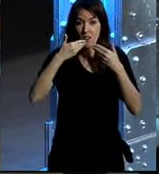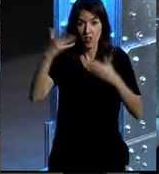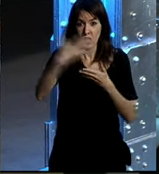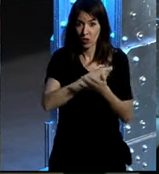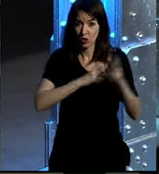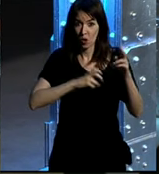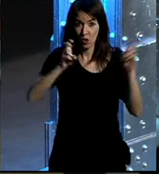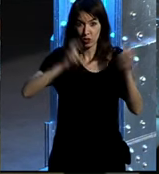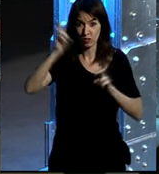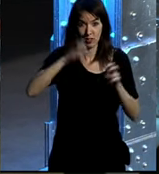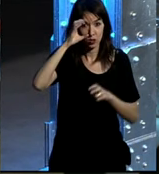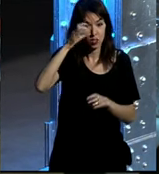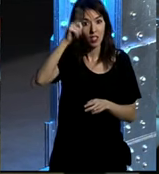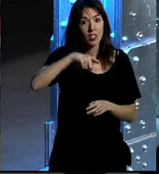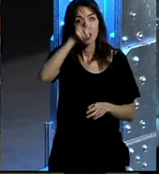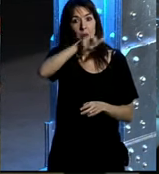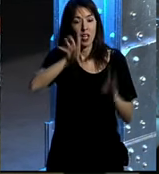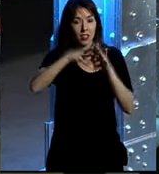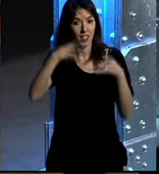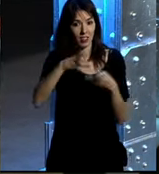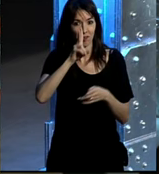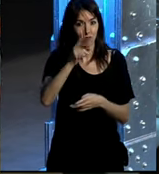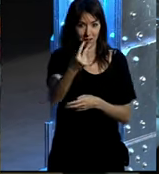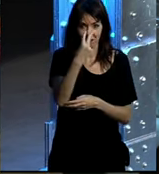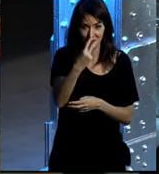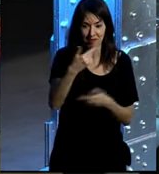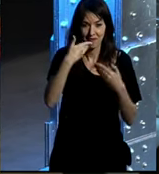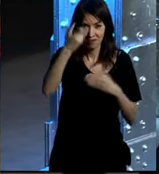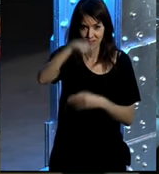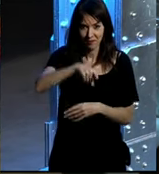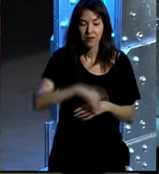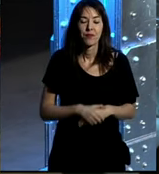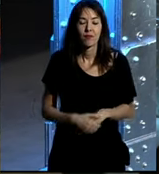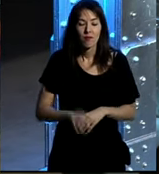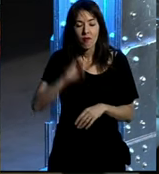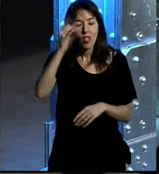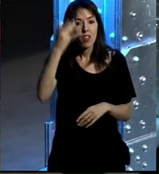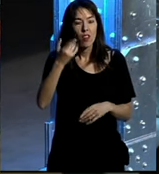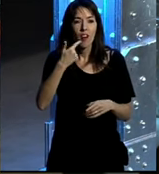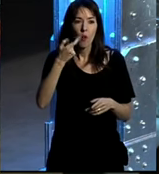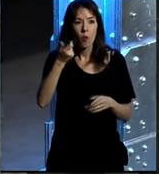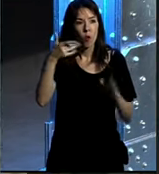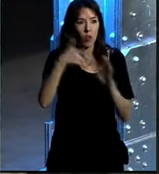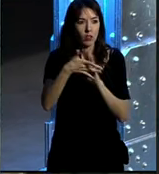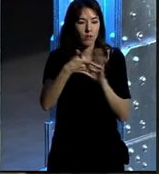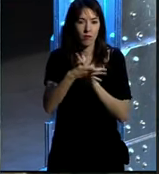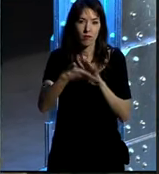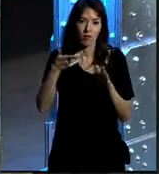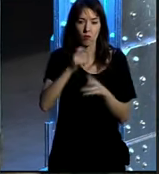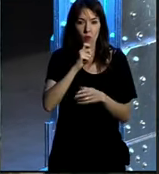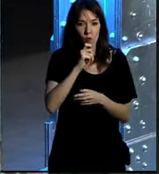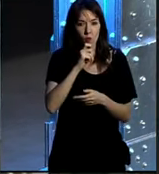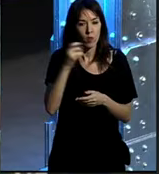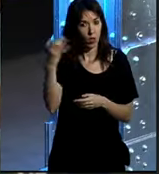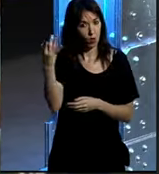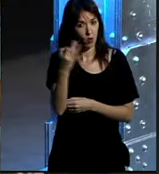todos que estéis aquí escuchándonos y a la gente que está conectada por streaming. La idea es contaros rápidamente pues lo